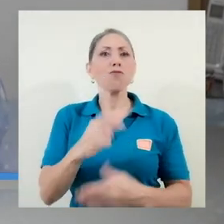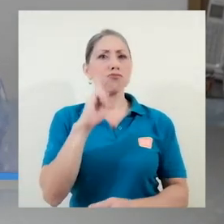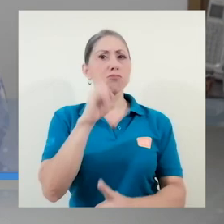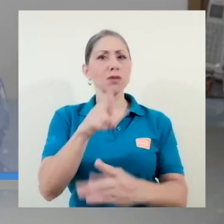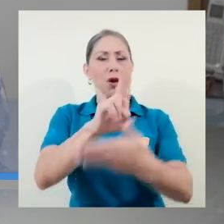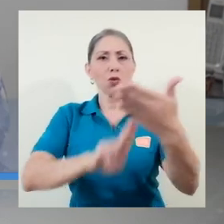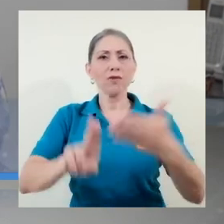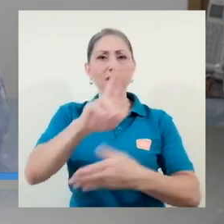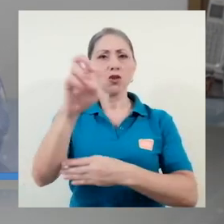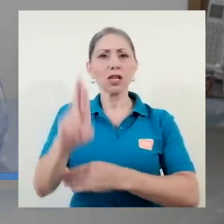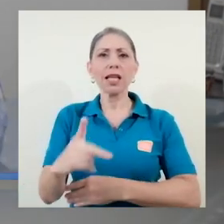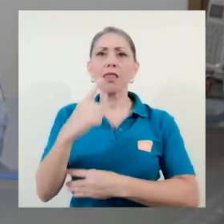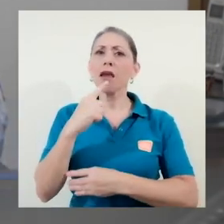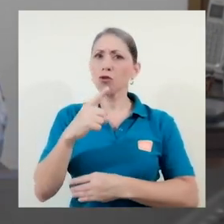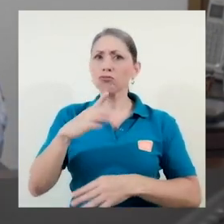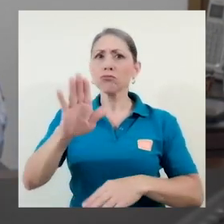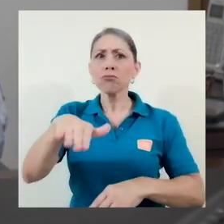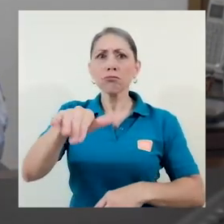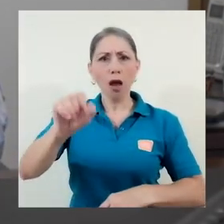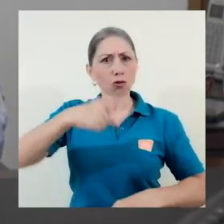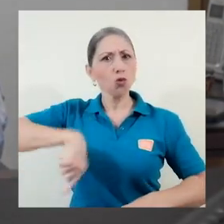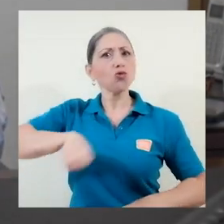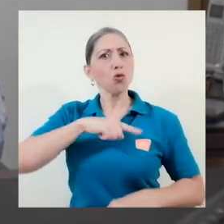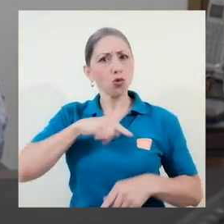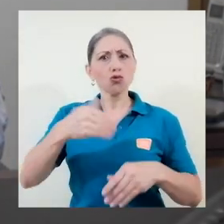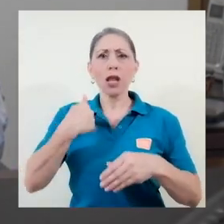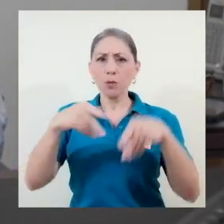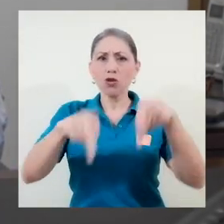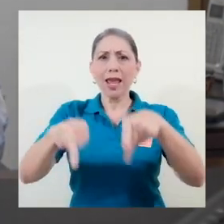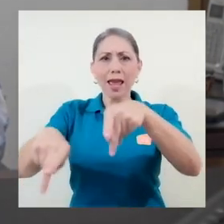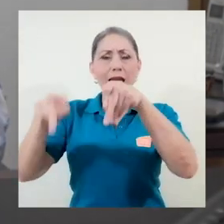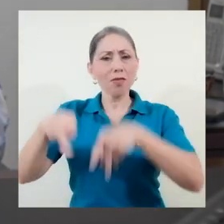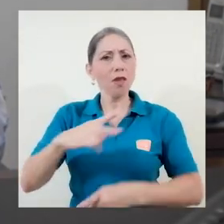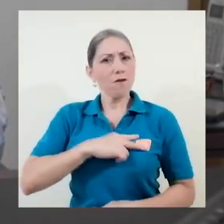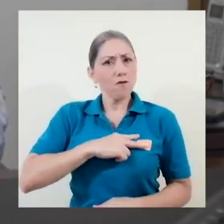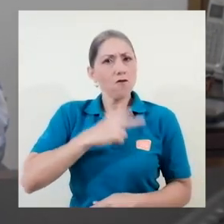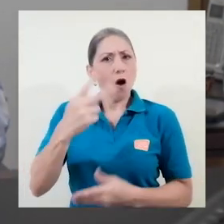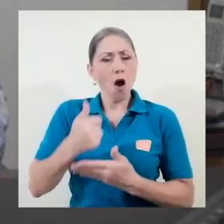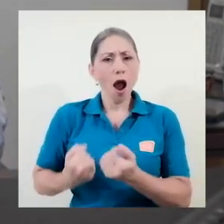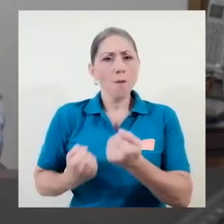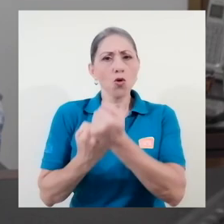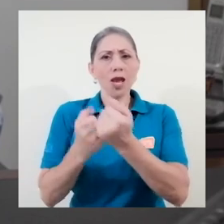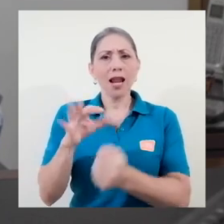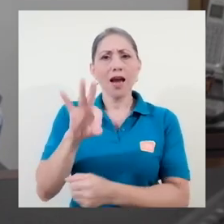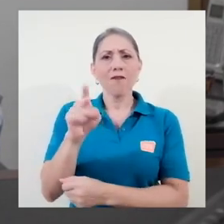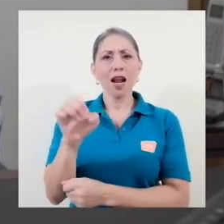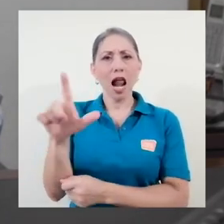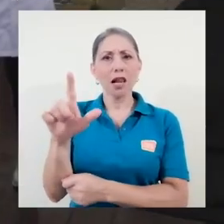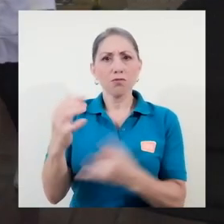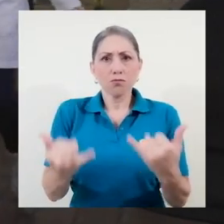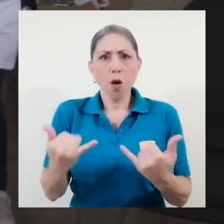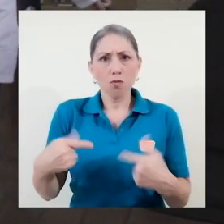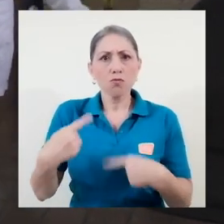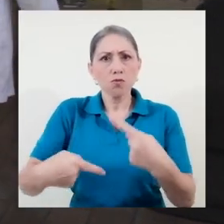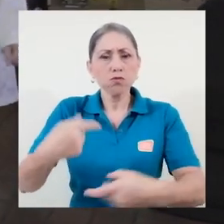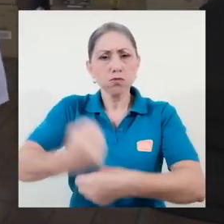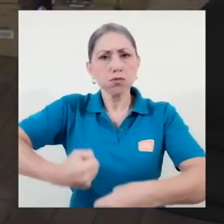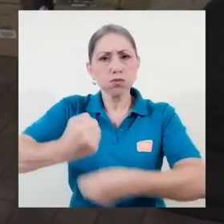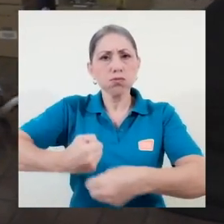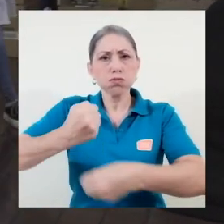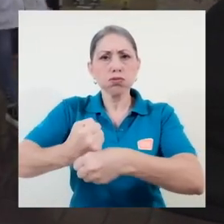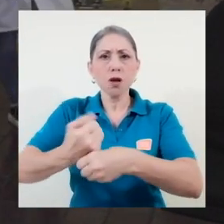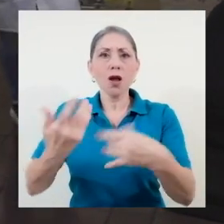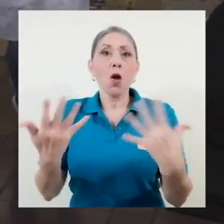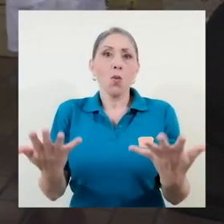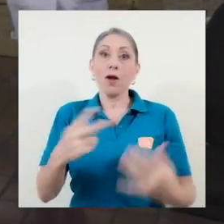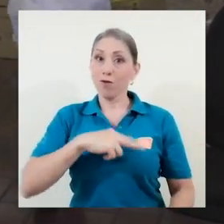Rica nos dijo, no, nosotros tenemos gente dispuesta a ir voluntariamente a apoyar a FANAL en estos días. Y por ahí es